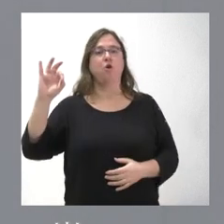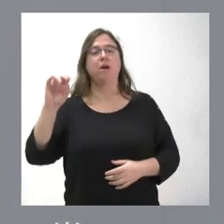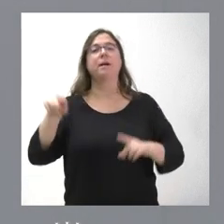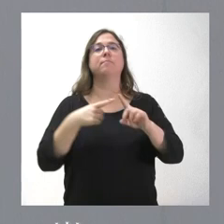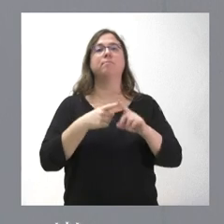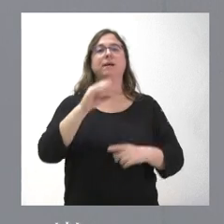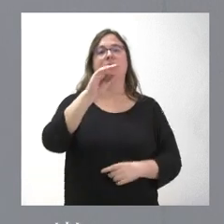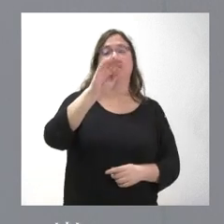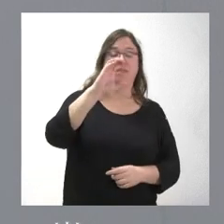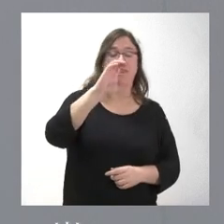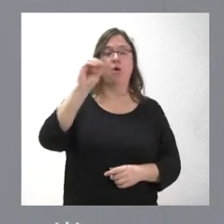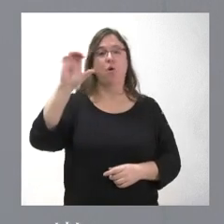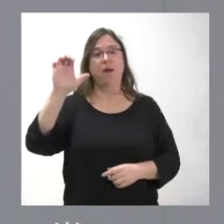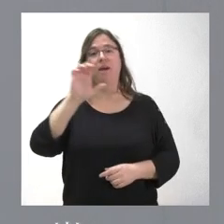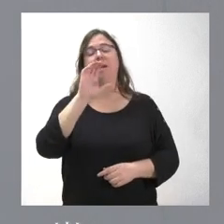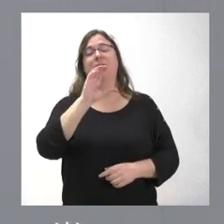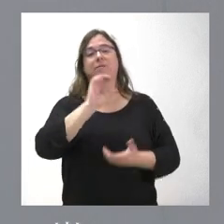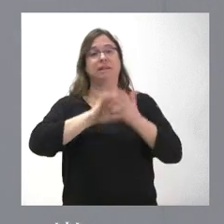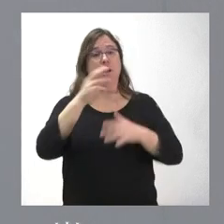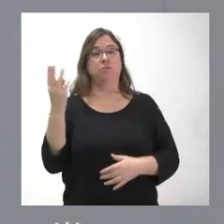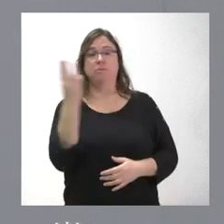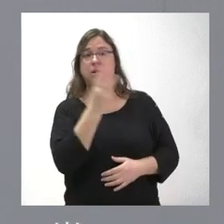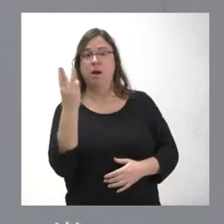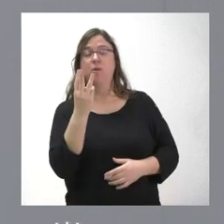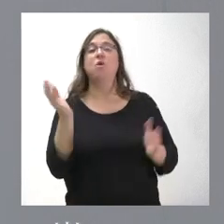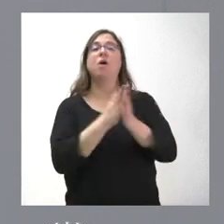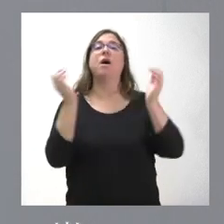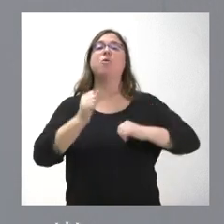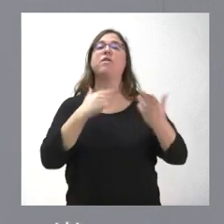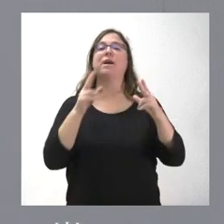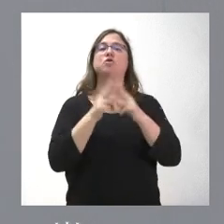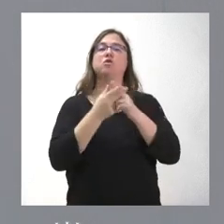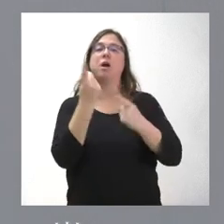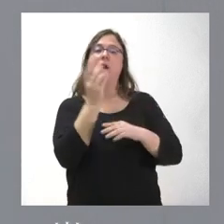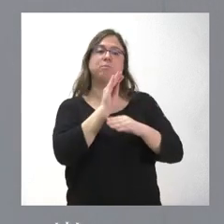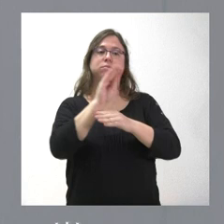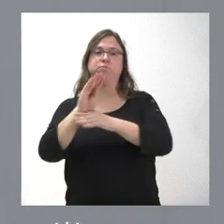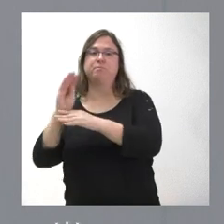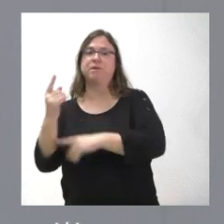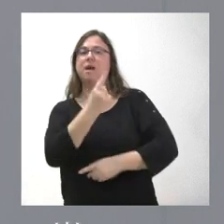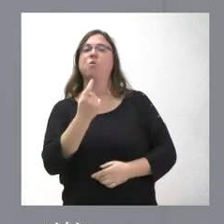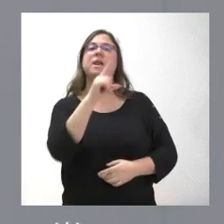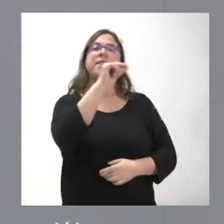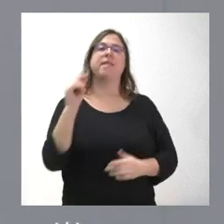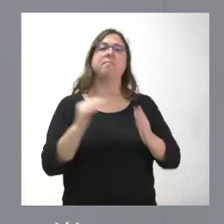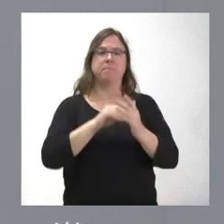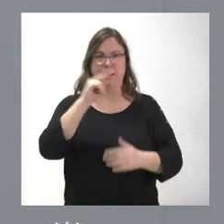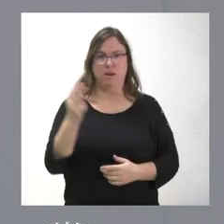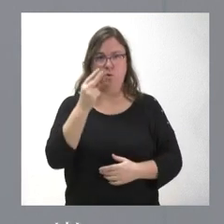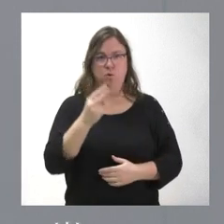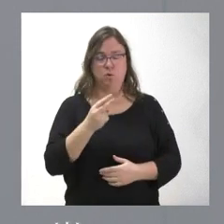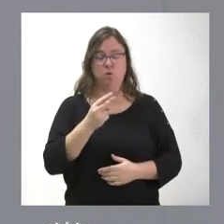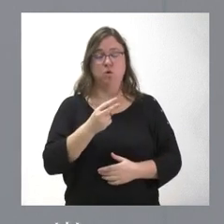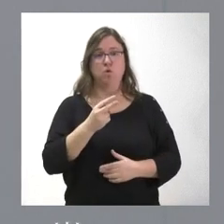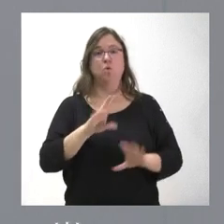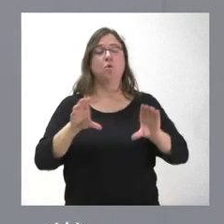Castilla y León. Cada una va a recibir, de acuerdo con este acuerdo del diálogo social, 100.000 euros. La Junta interviene